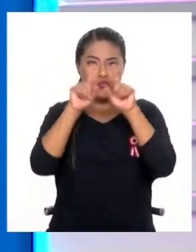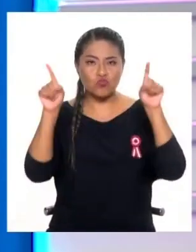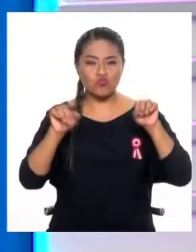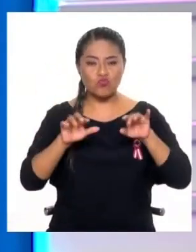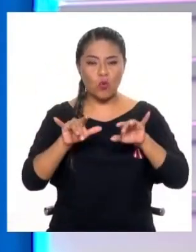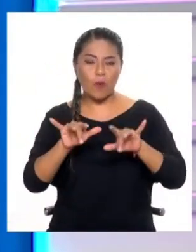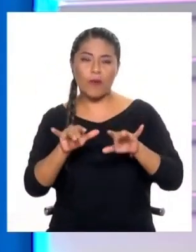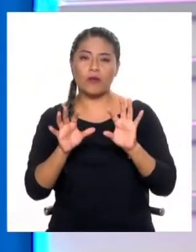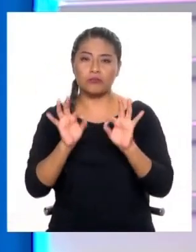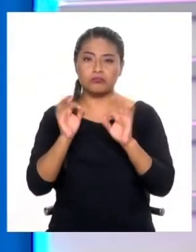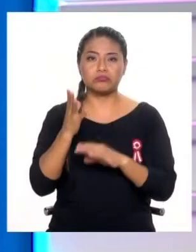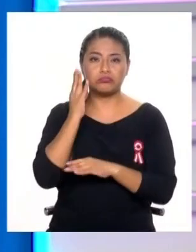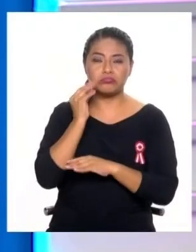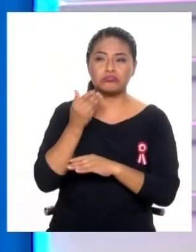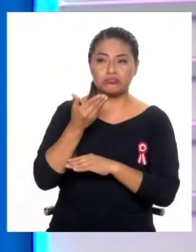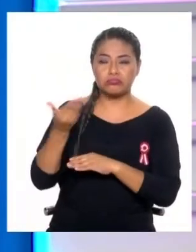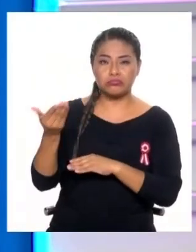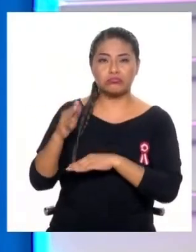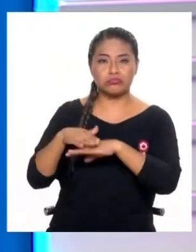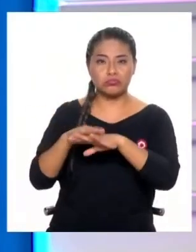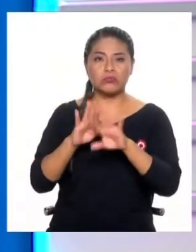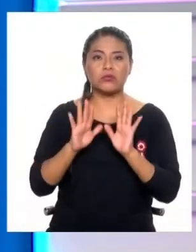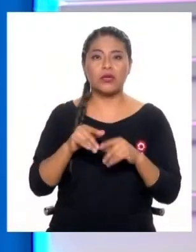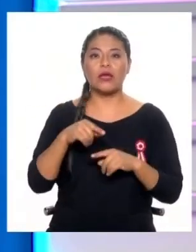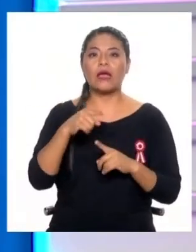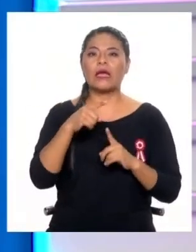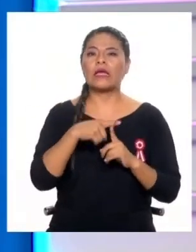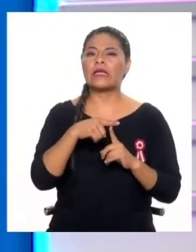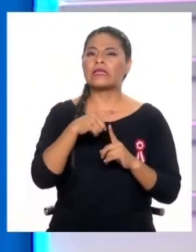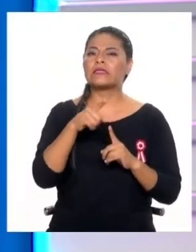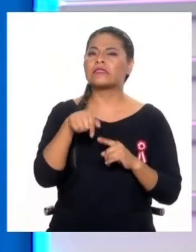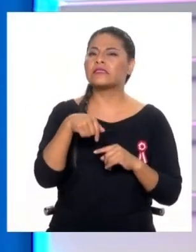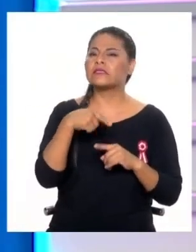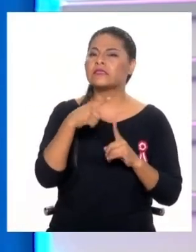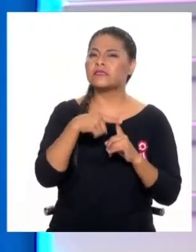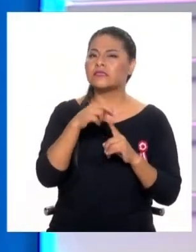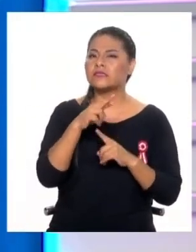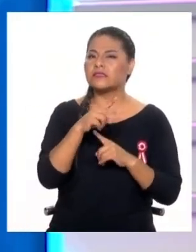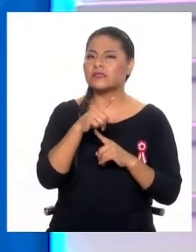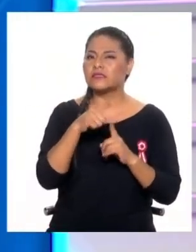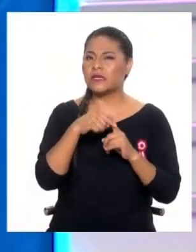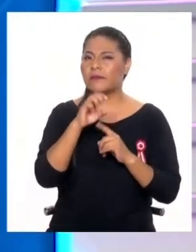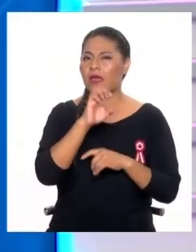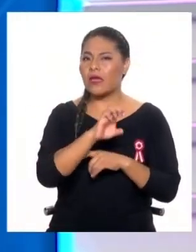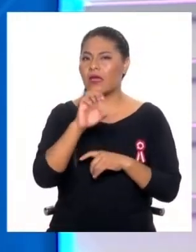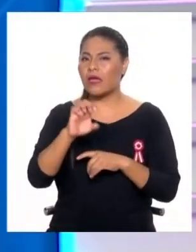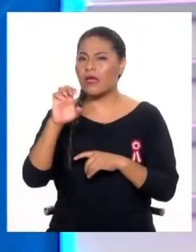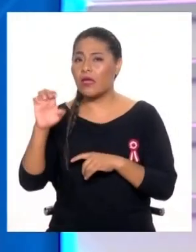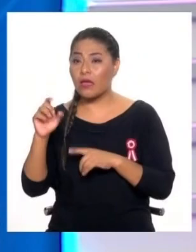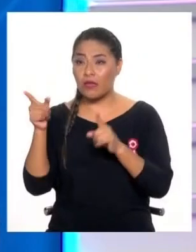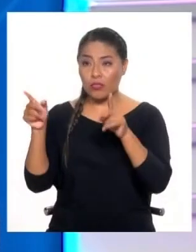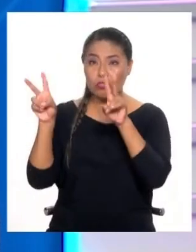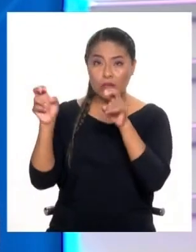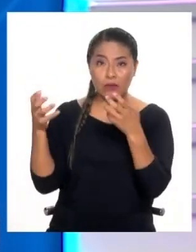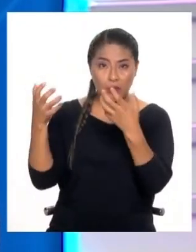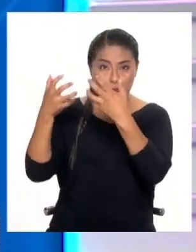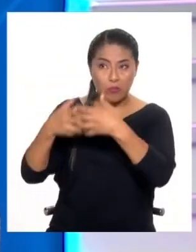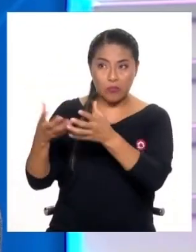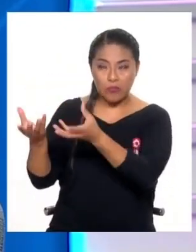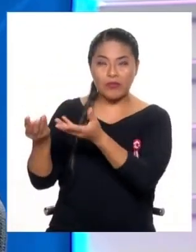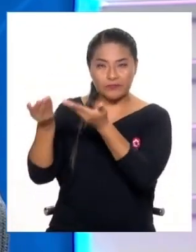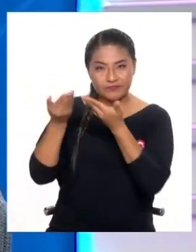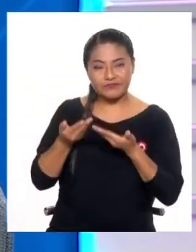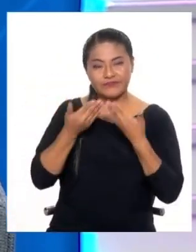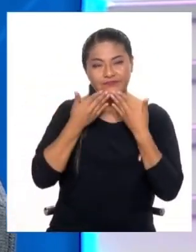sea, de un grupo de expertos global que se llama Triple E, pero que se encarga de hacer los estándares de tecnología y de software. Buenas